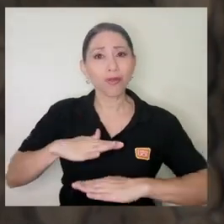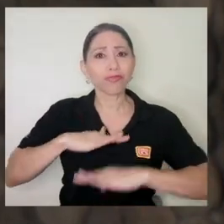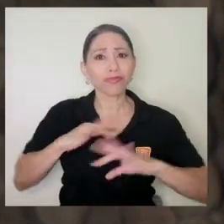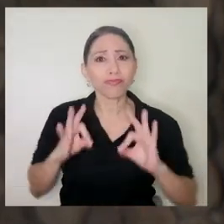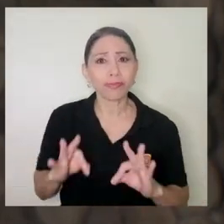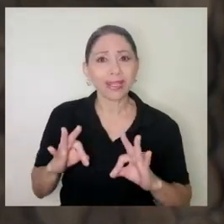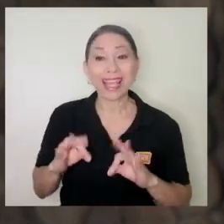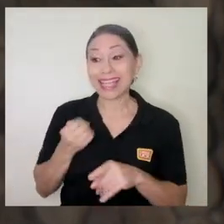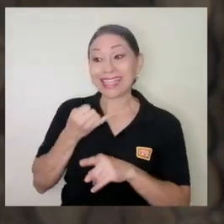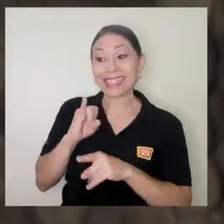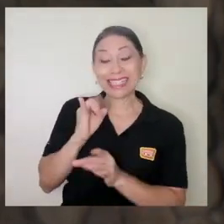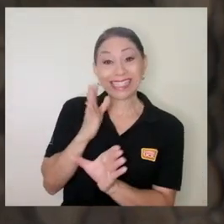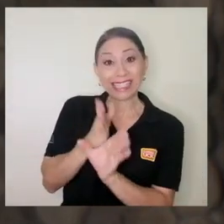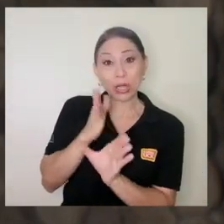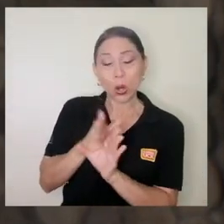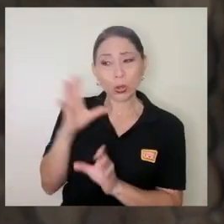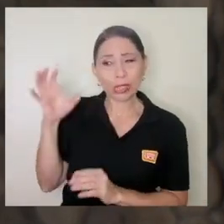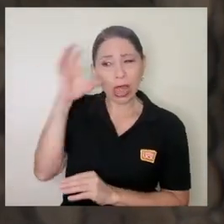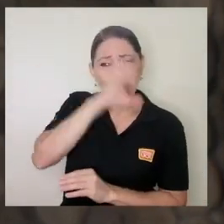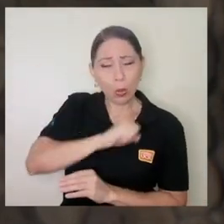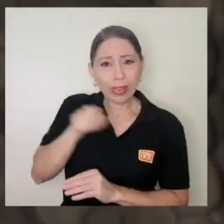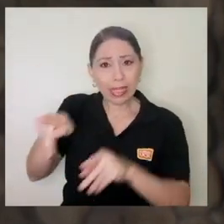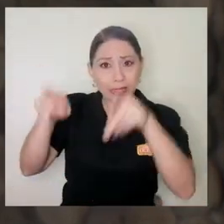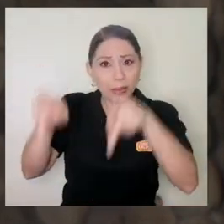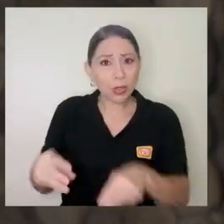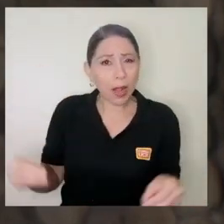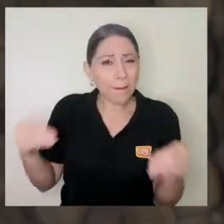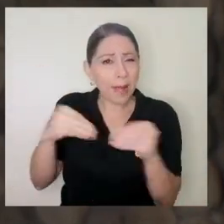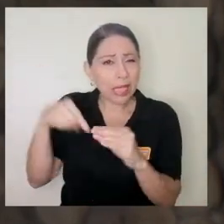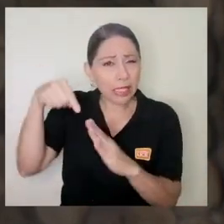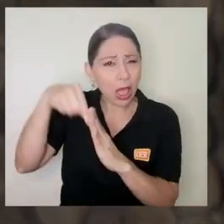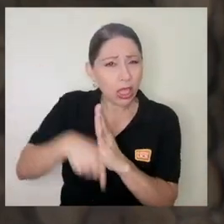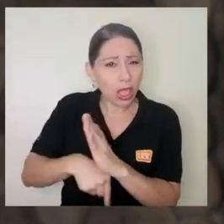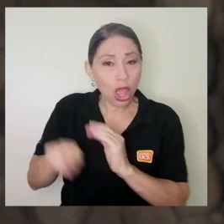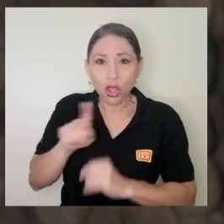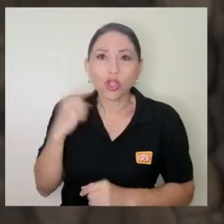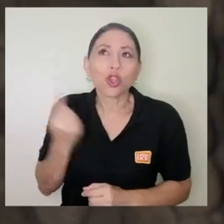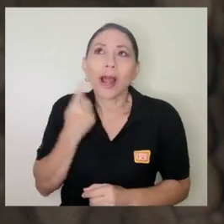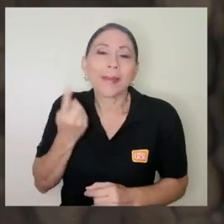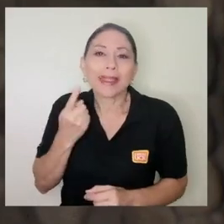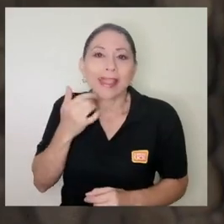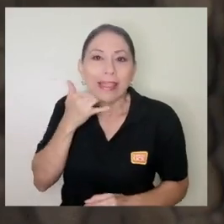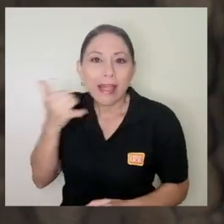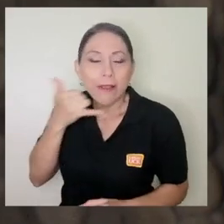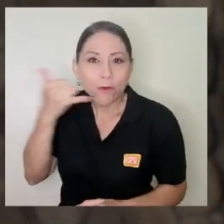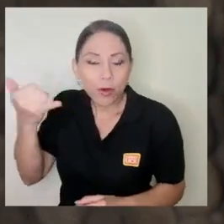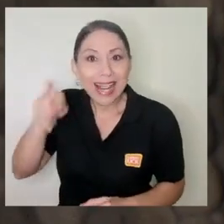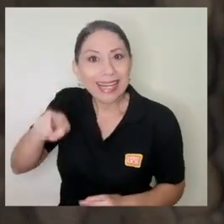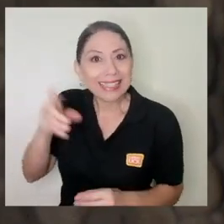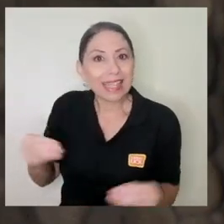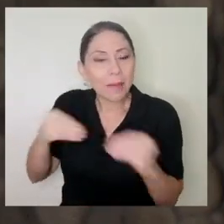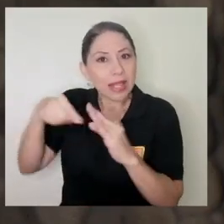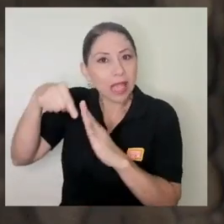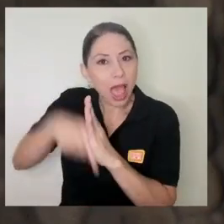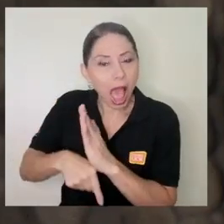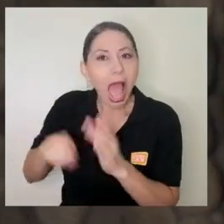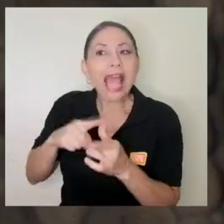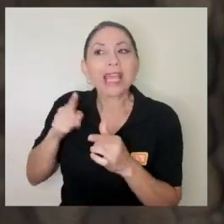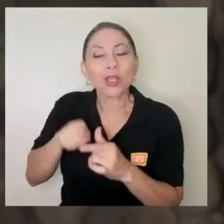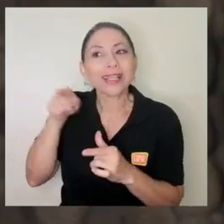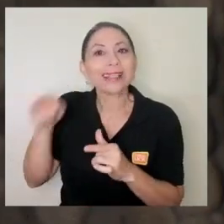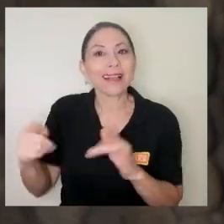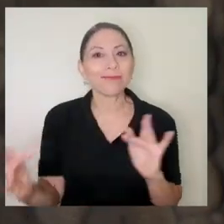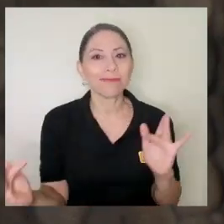detecta, digamos, que hay una alteración que va más allá de simplemente una orientación telefónica de una llamada, entonces es